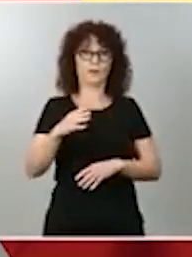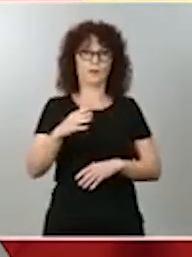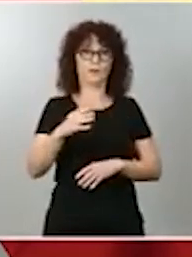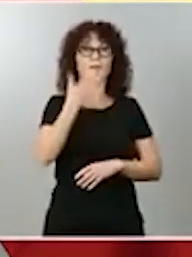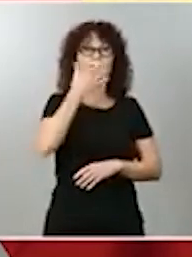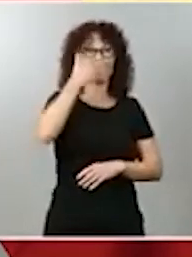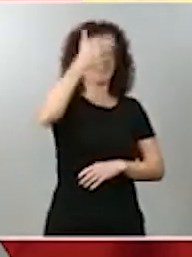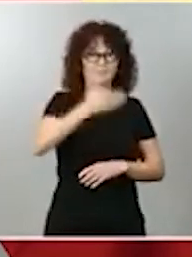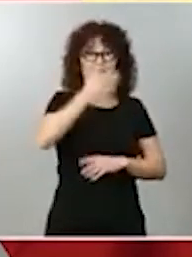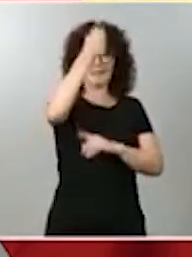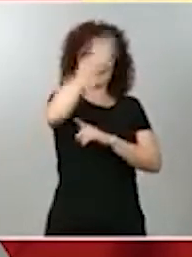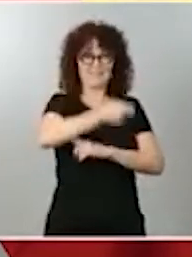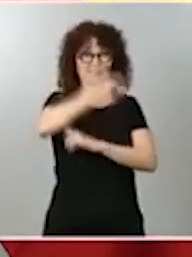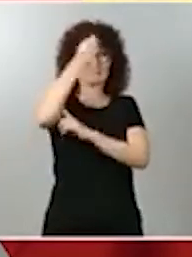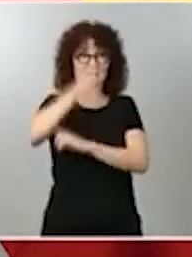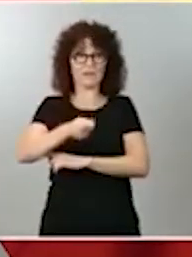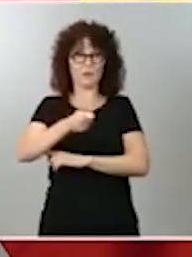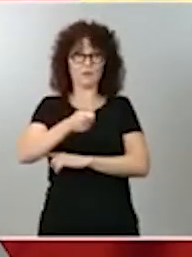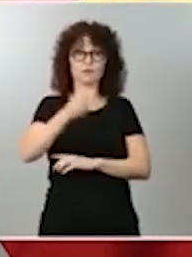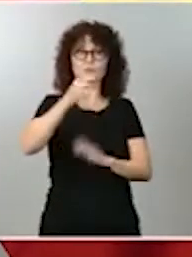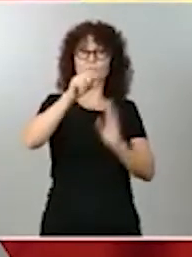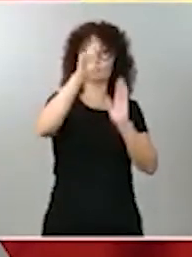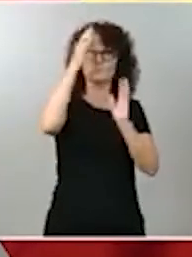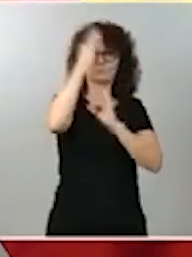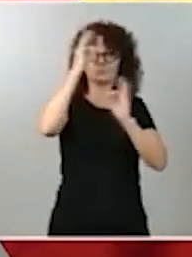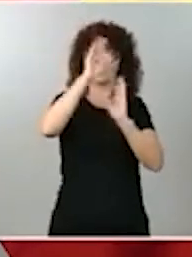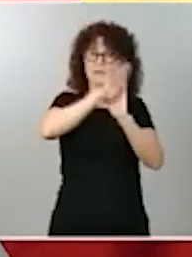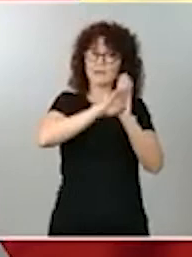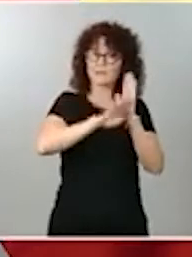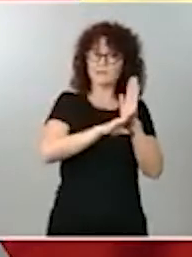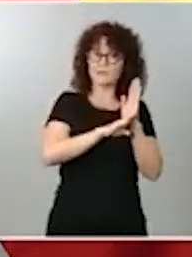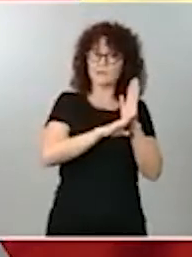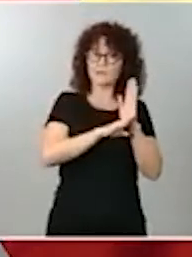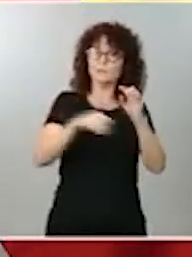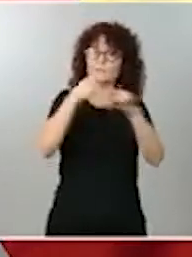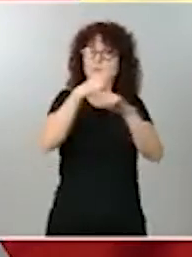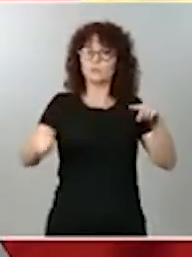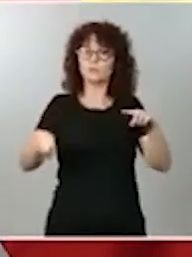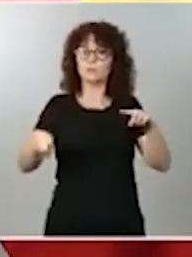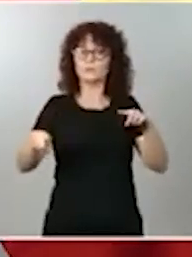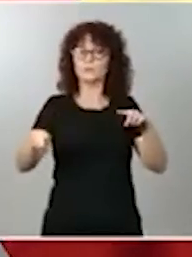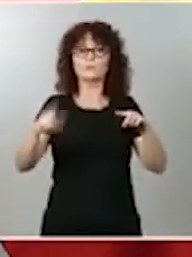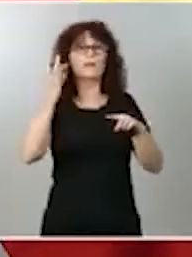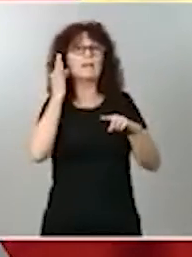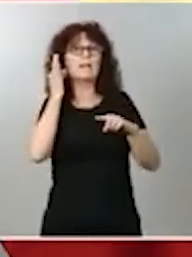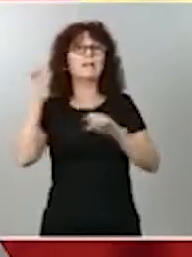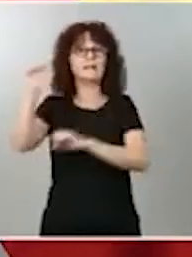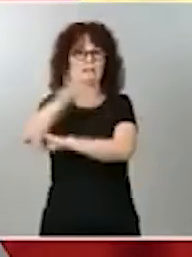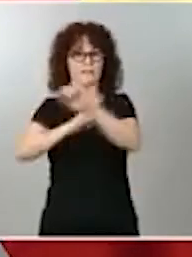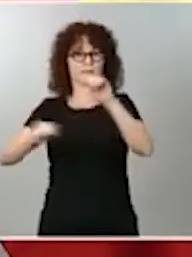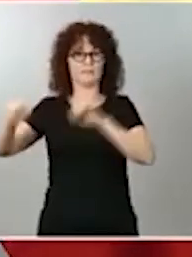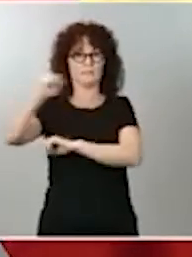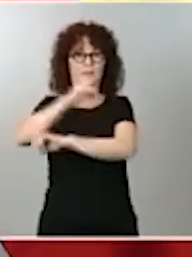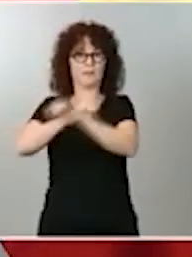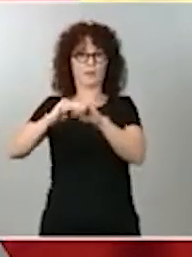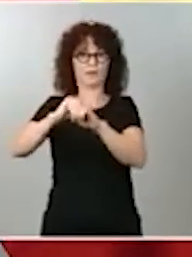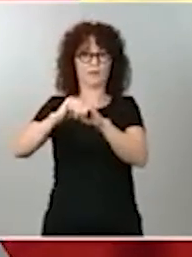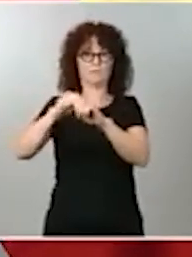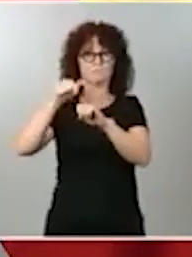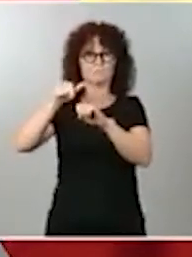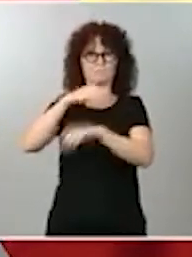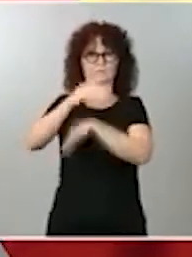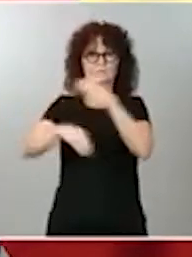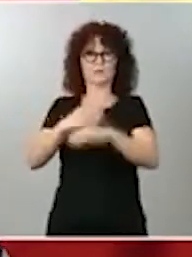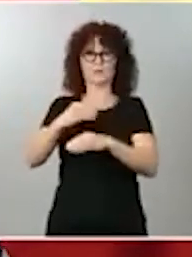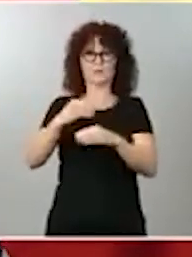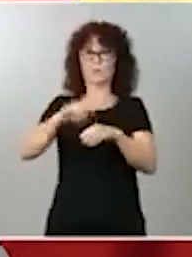unos requisitos que, en el caso de la limpiadora, justamente se utilizan en sentido adverso. Por tanto, es clave que